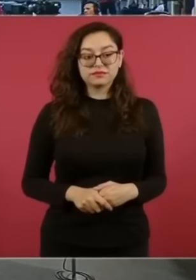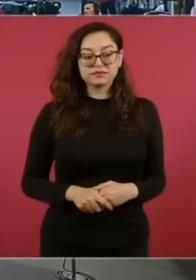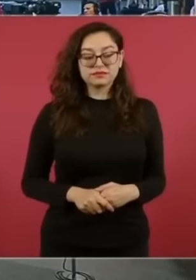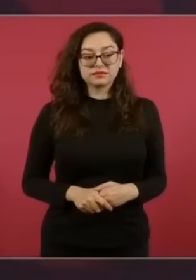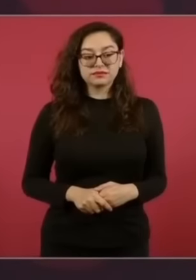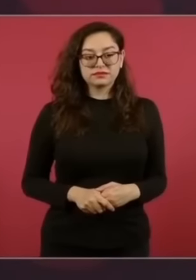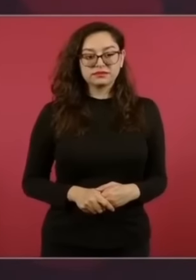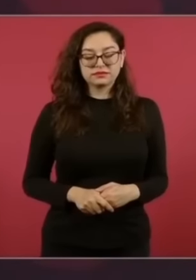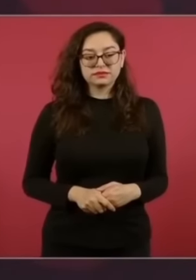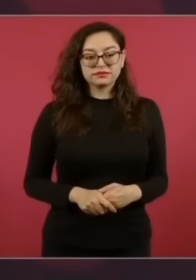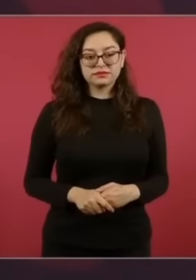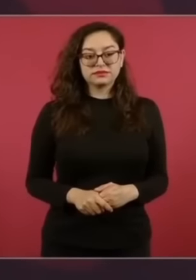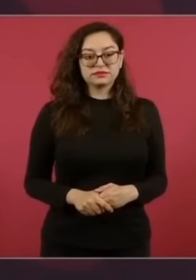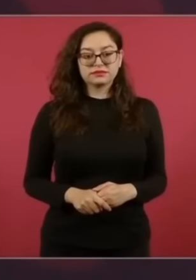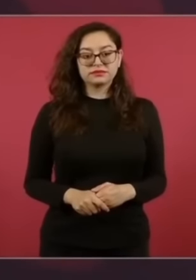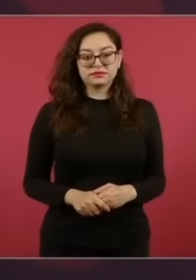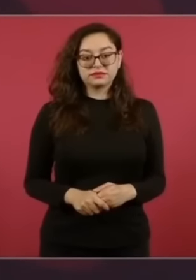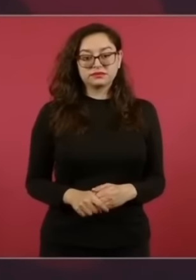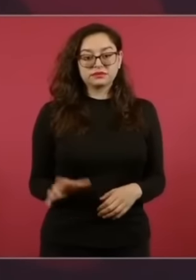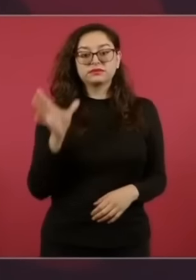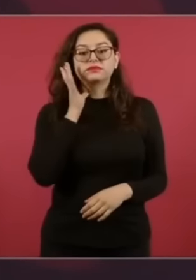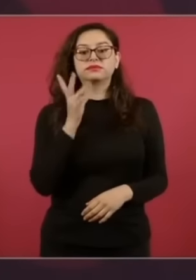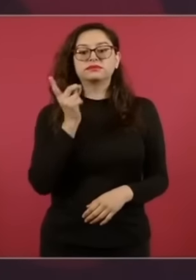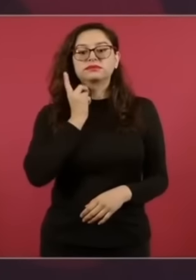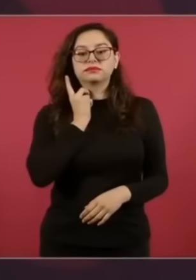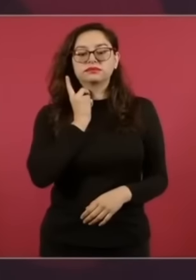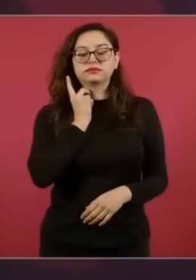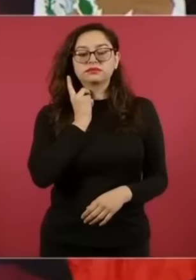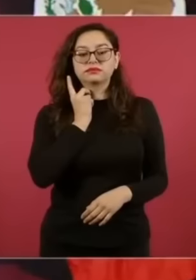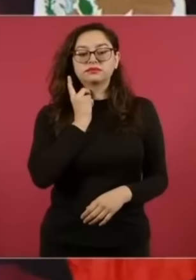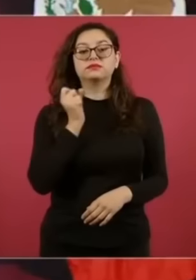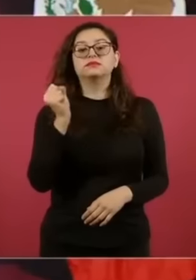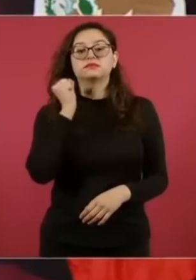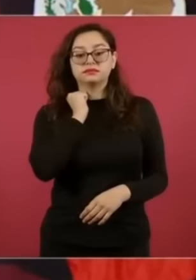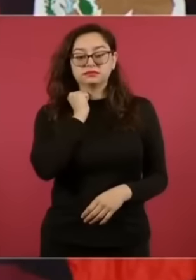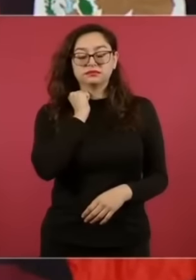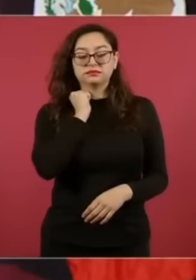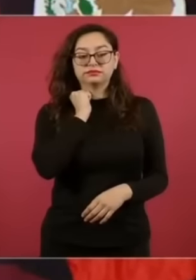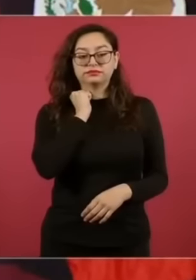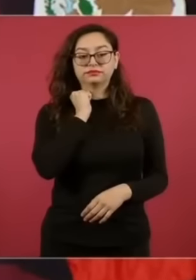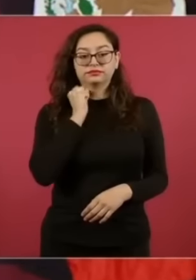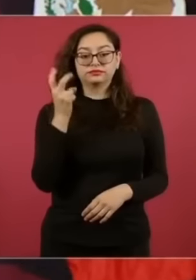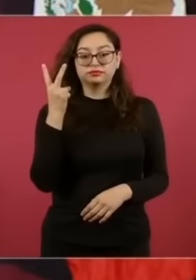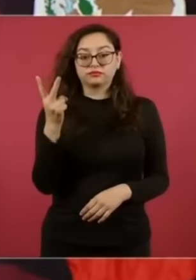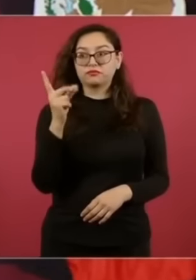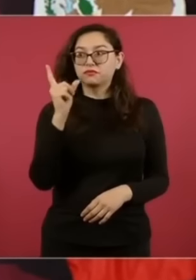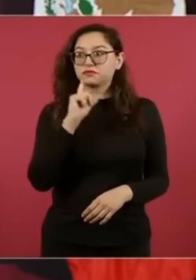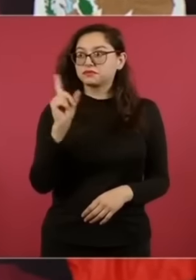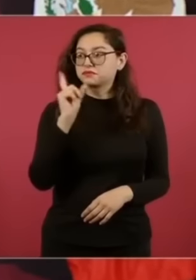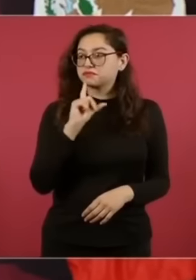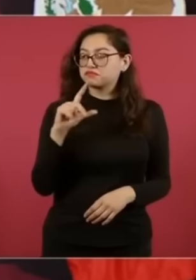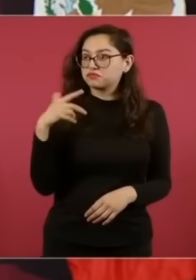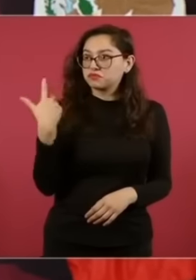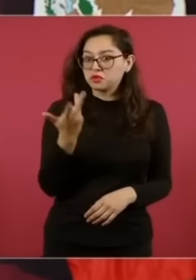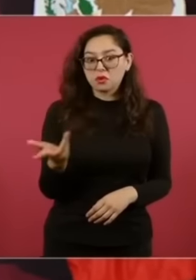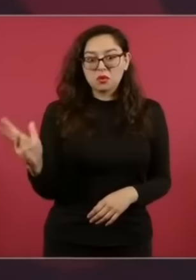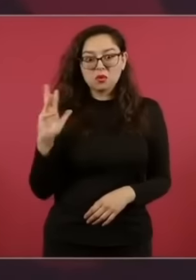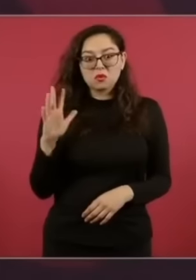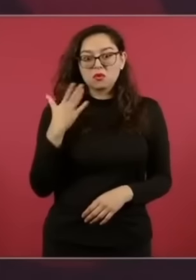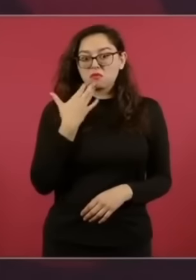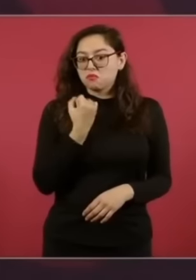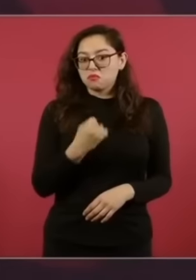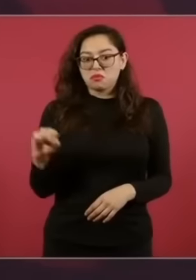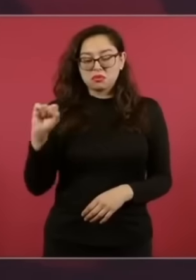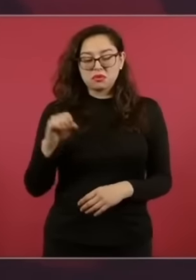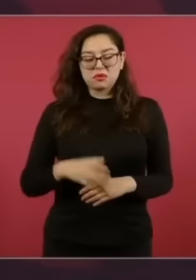Y en la Cámara, de diputados y de senadores, muy buenas. Veo, por ejemplo,